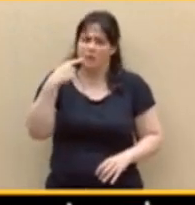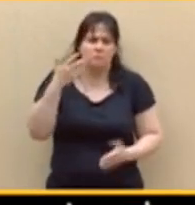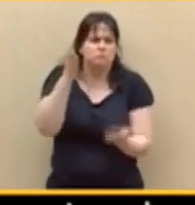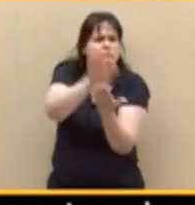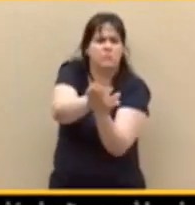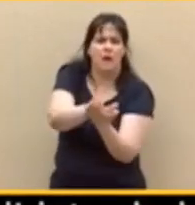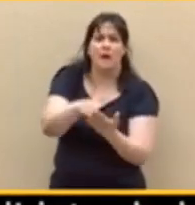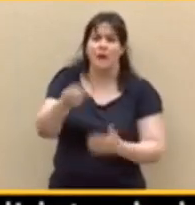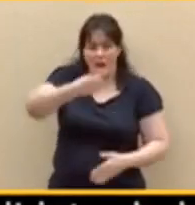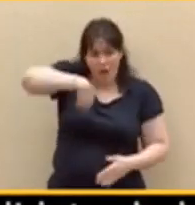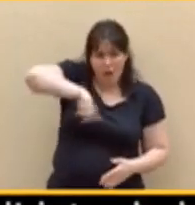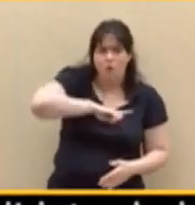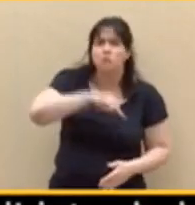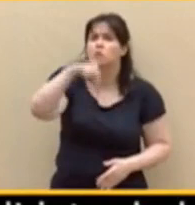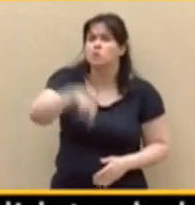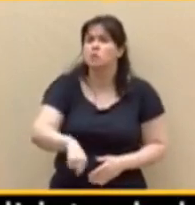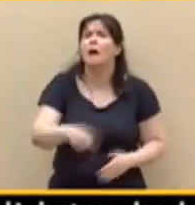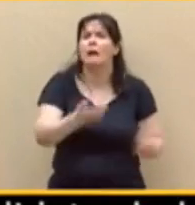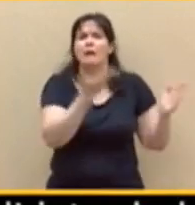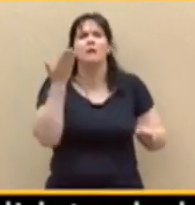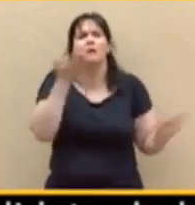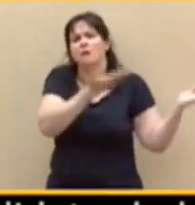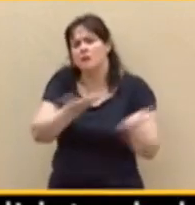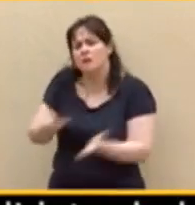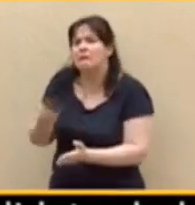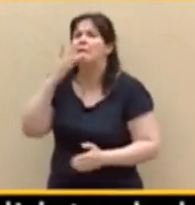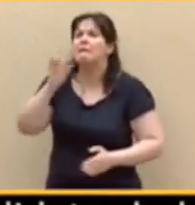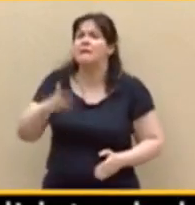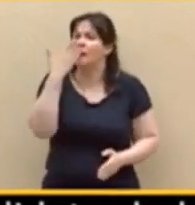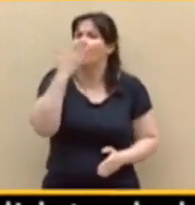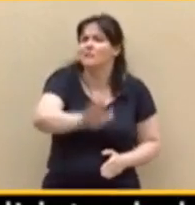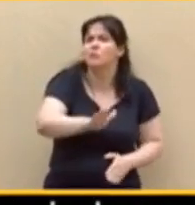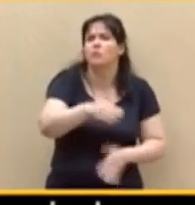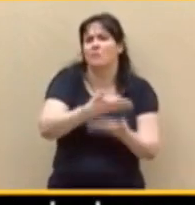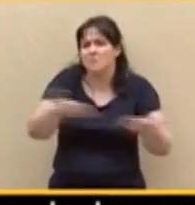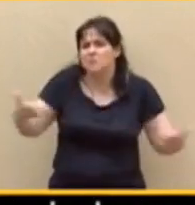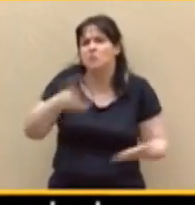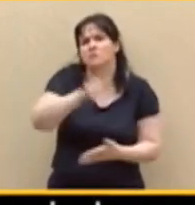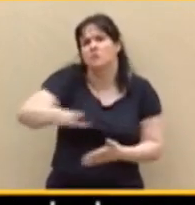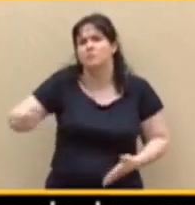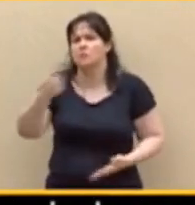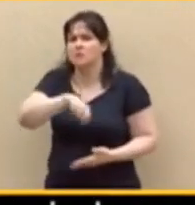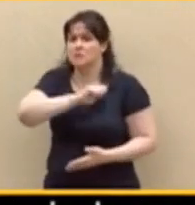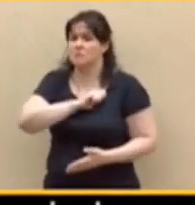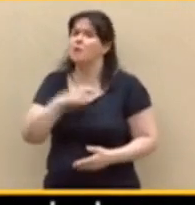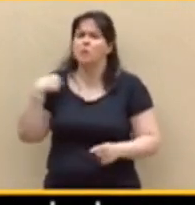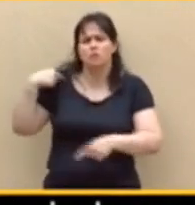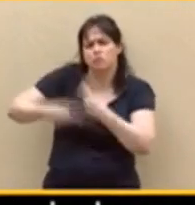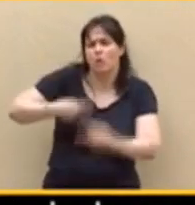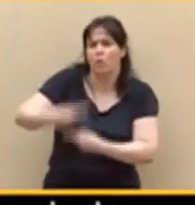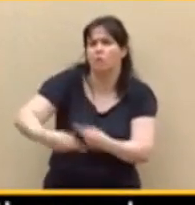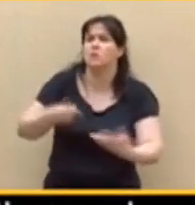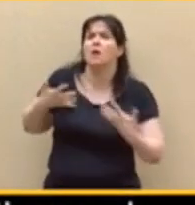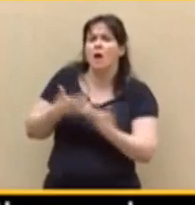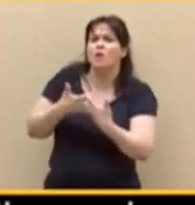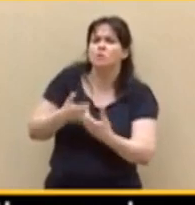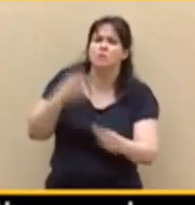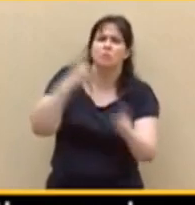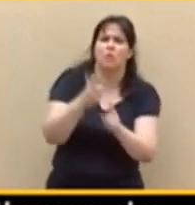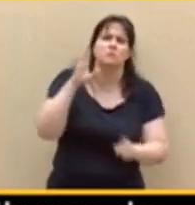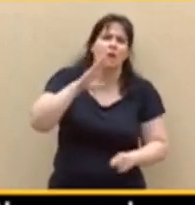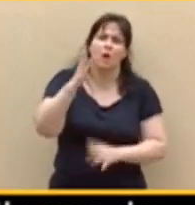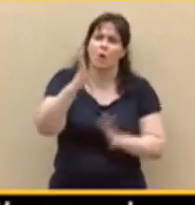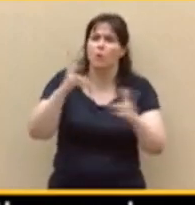nosotros aquí nos trae la actitud que tienen millones de españoles a diario luchando contra la corrupción, luchando contra el saqueo y haciendo,